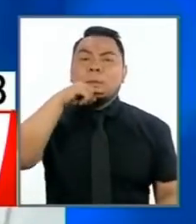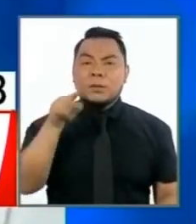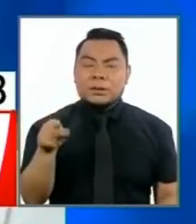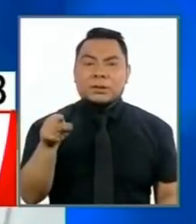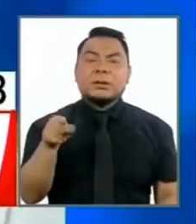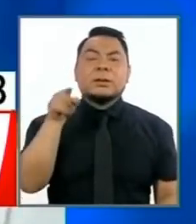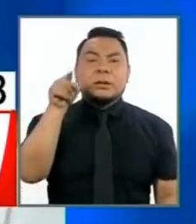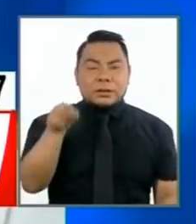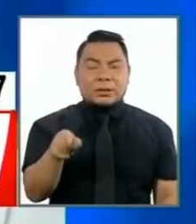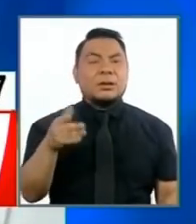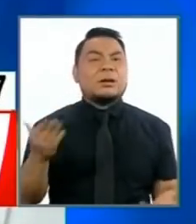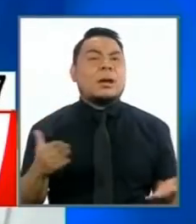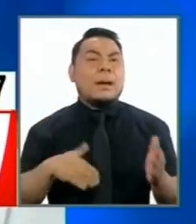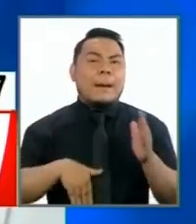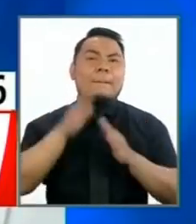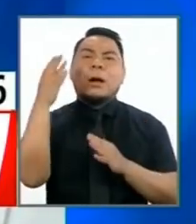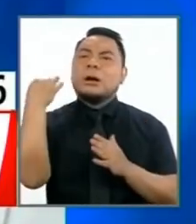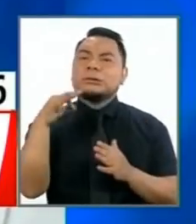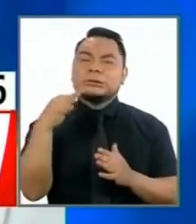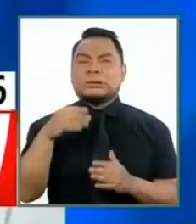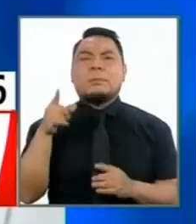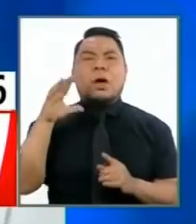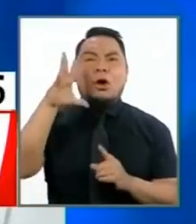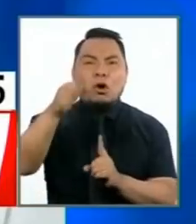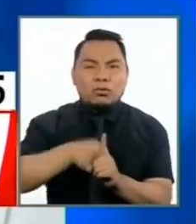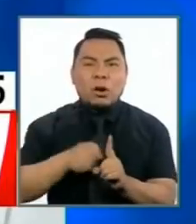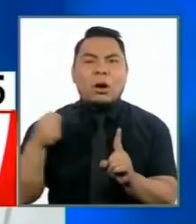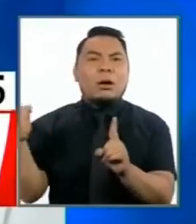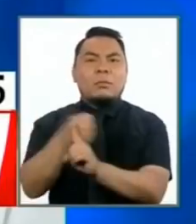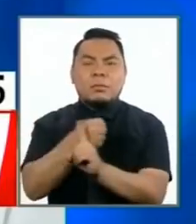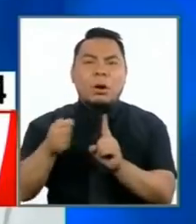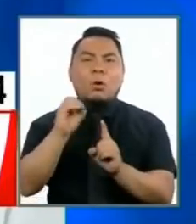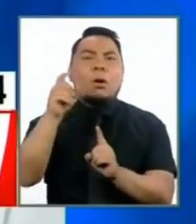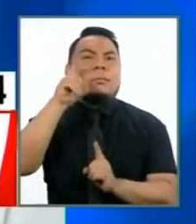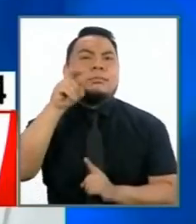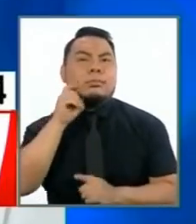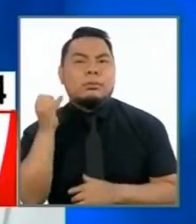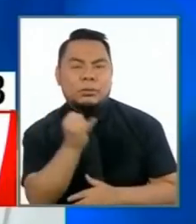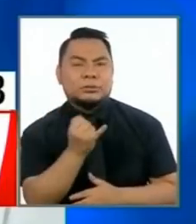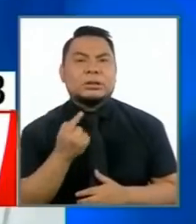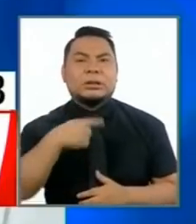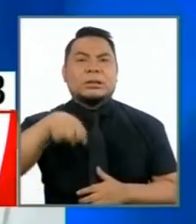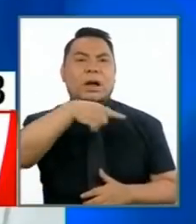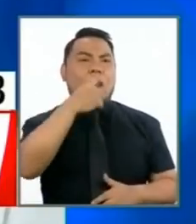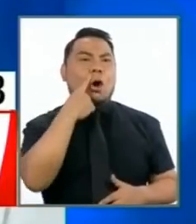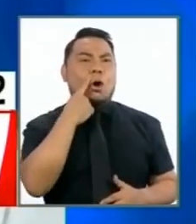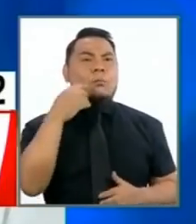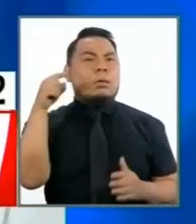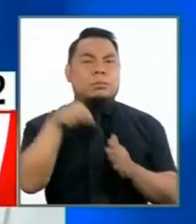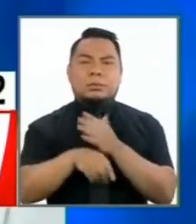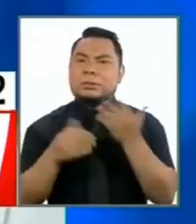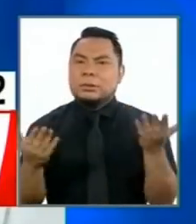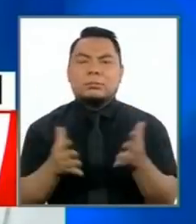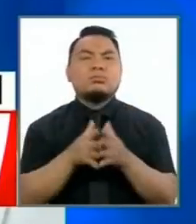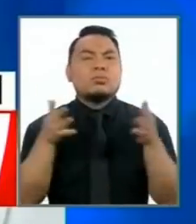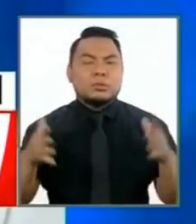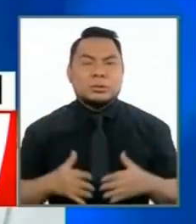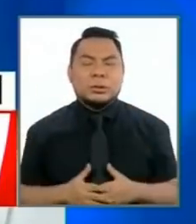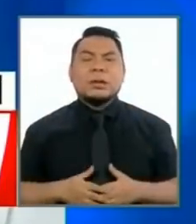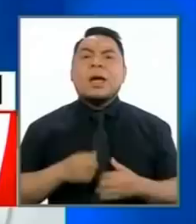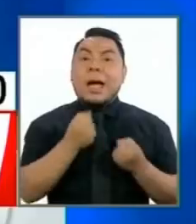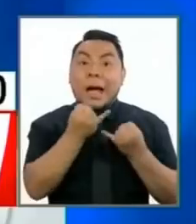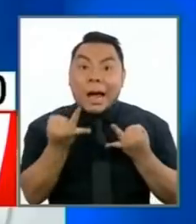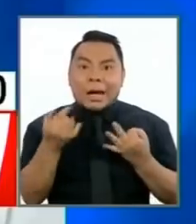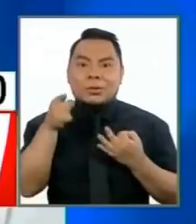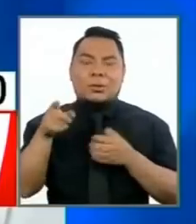que son las más víctimas de las violaciones de los feminicidios algo